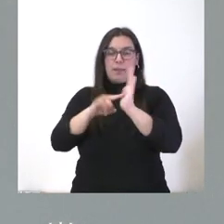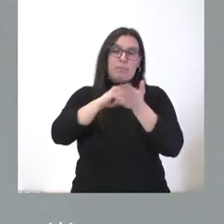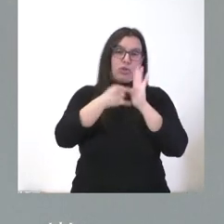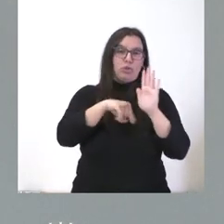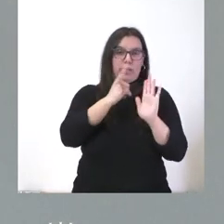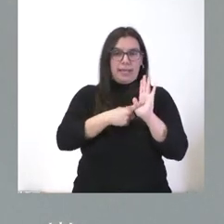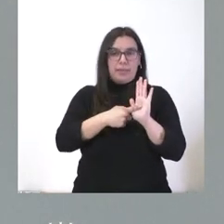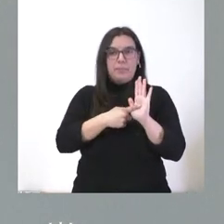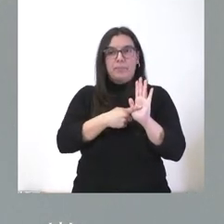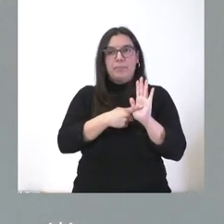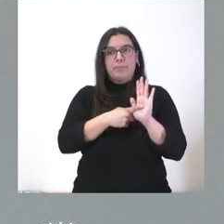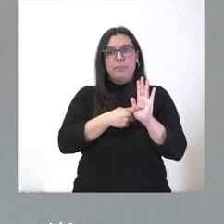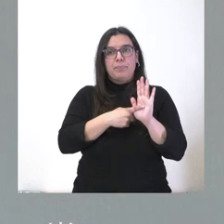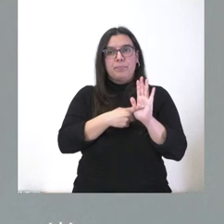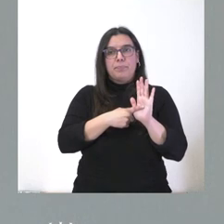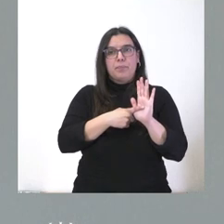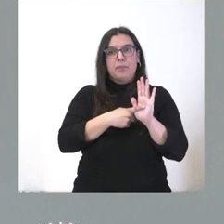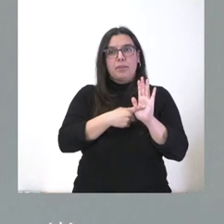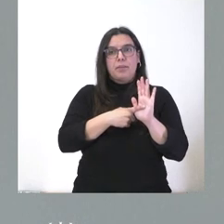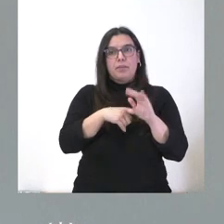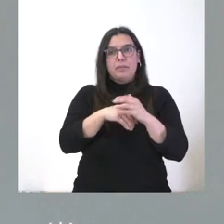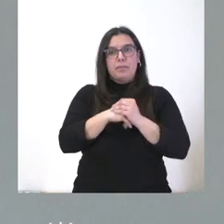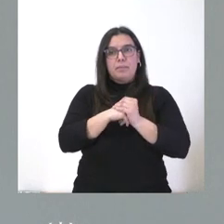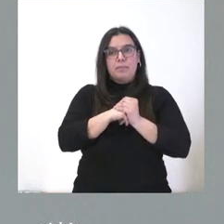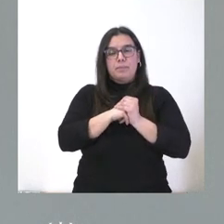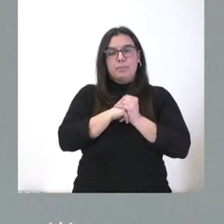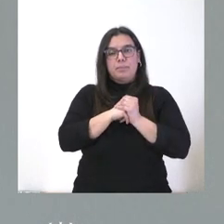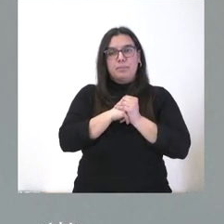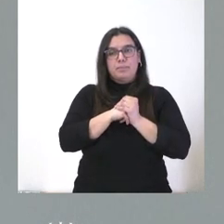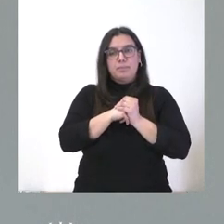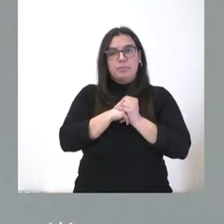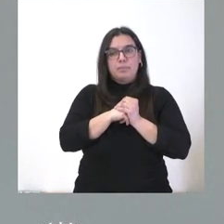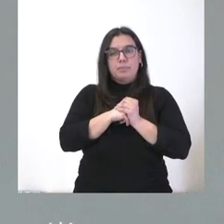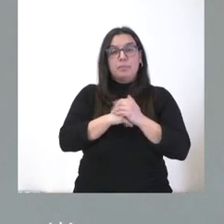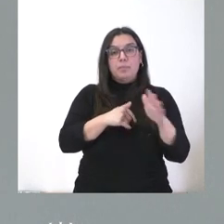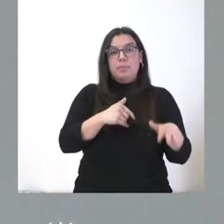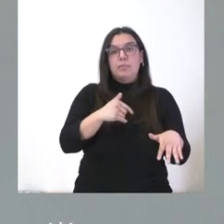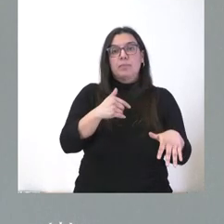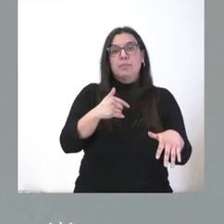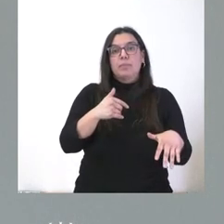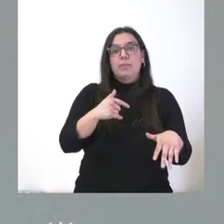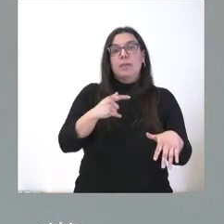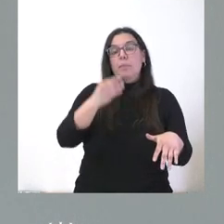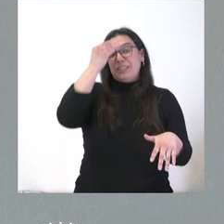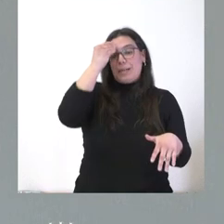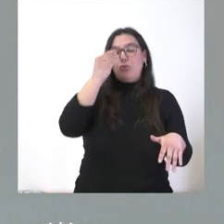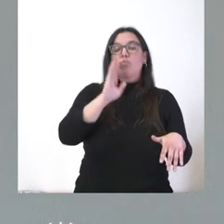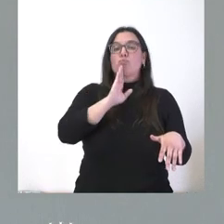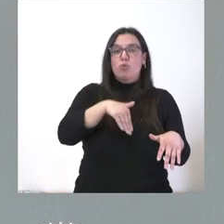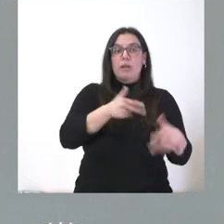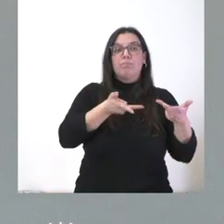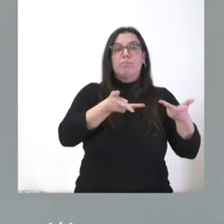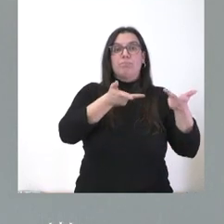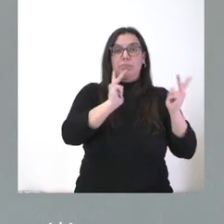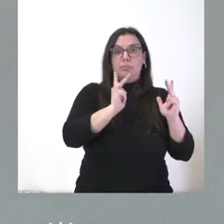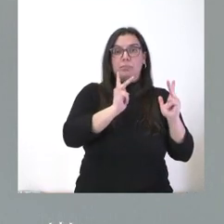este caso, ya es proyecto de ley desde hoy, y nos parecía oportuno que se suspendiera esa tramitación mientras